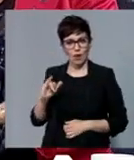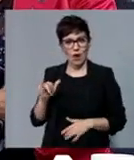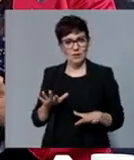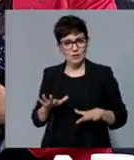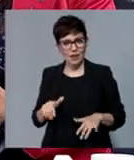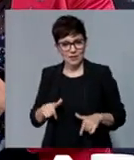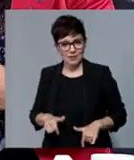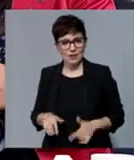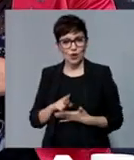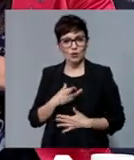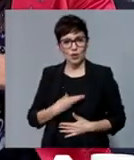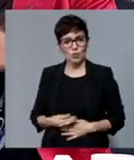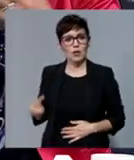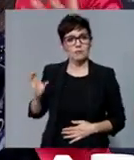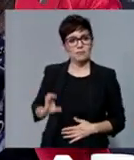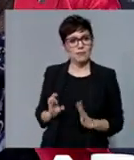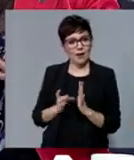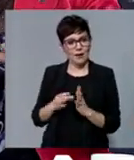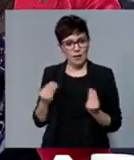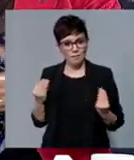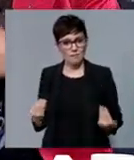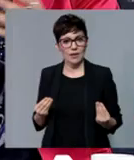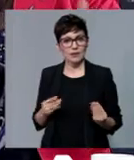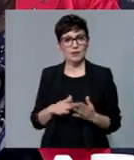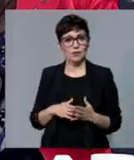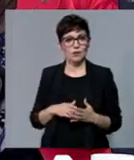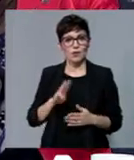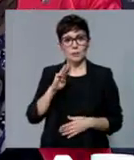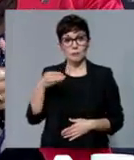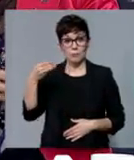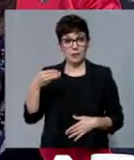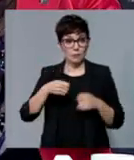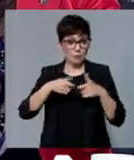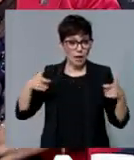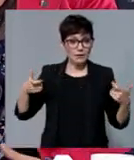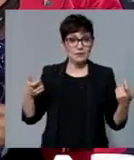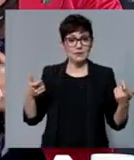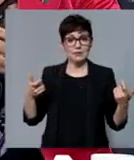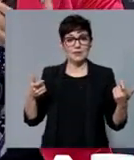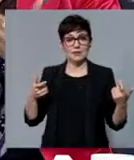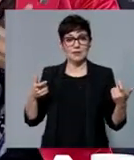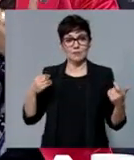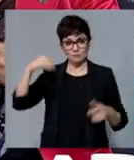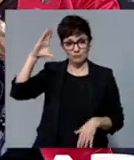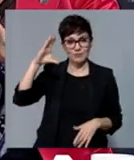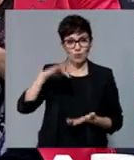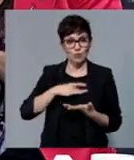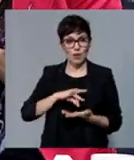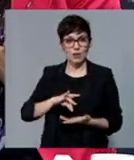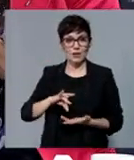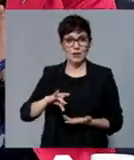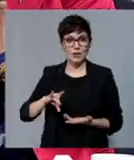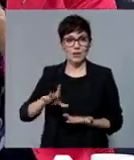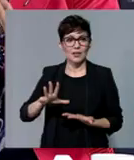calidad, bien remunerado, pues, evidentemente, hará que aumente el PIB de la región y que todos podamos tener esa